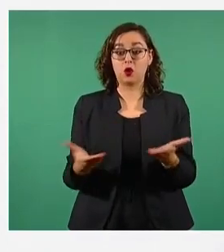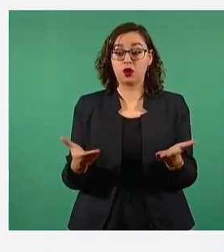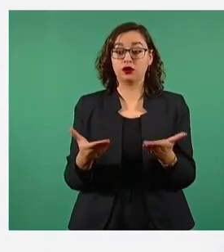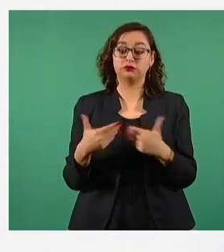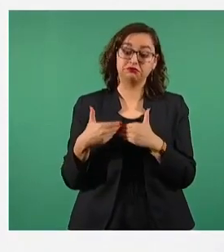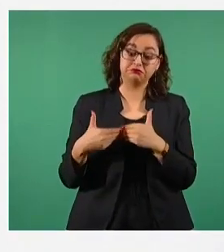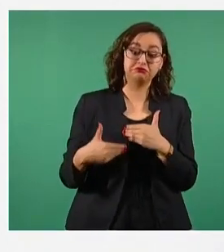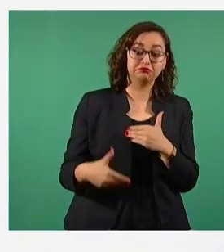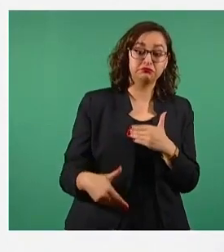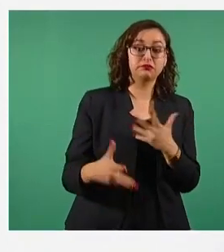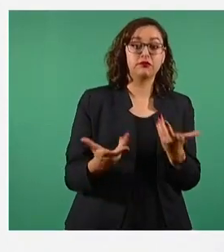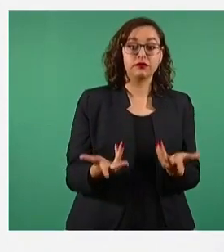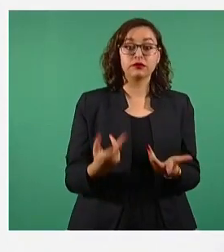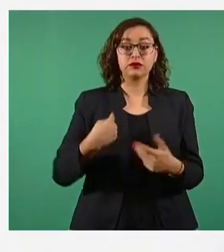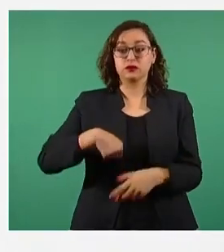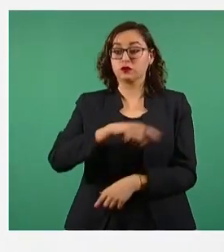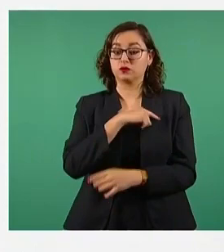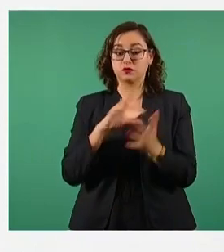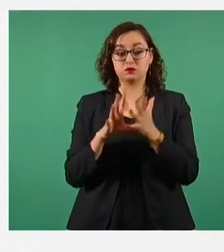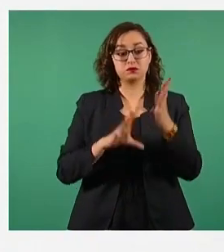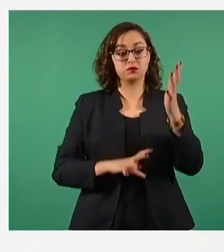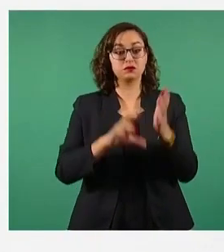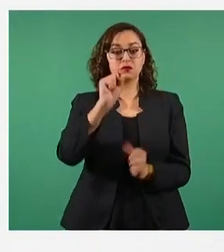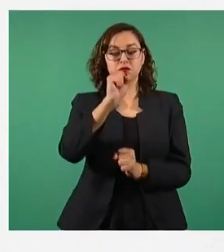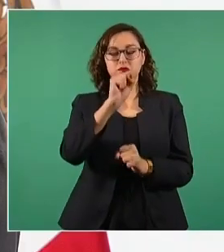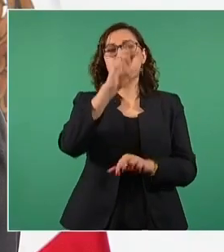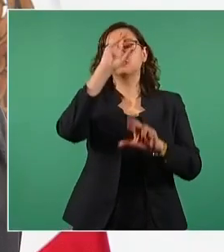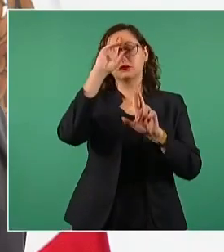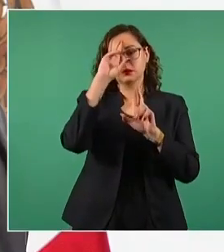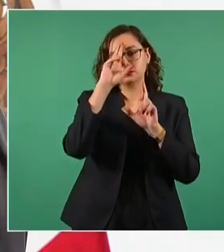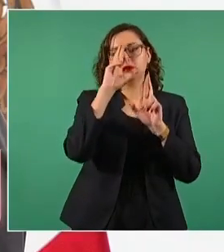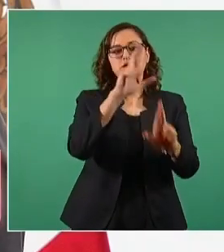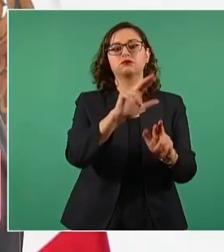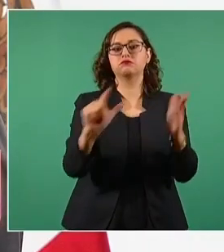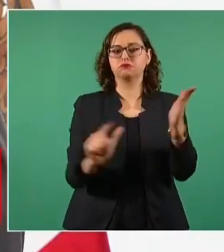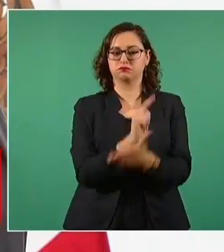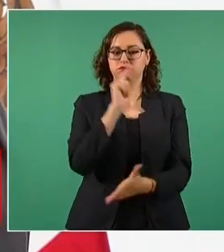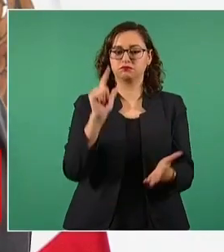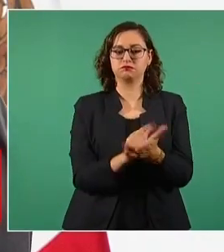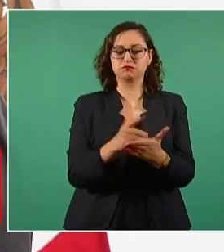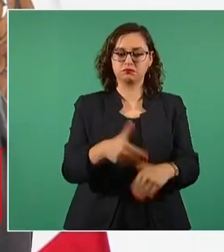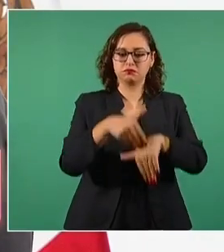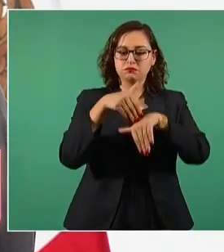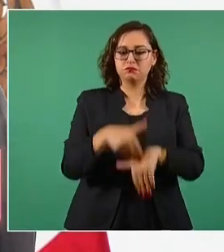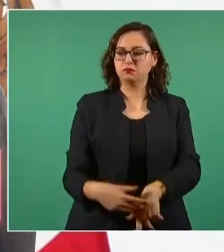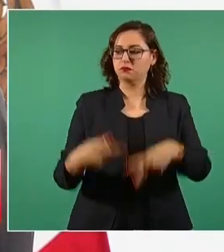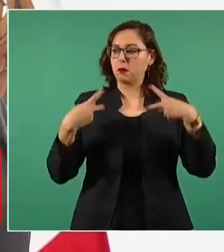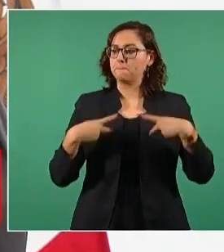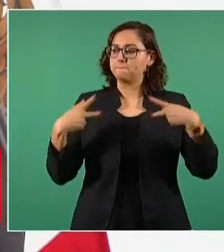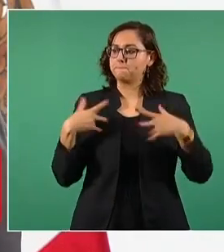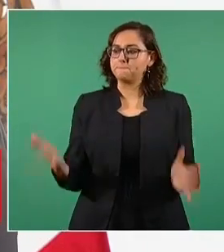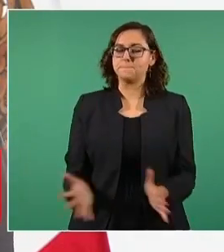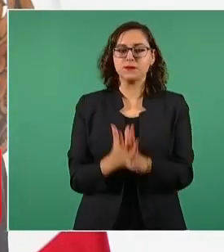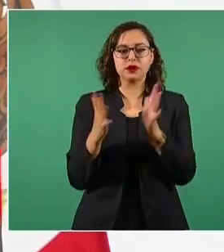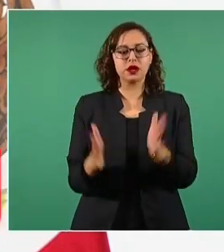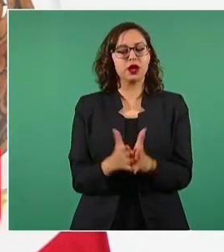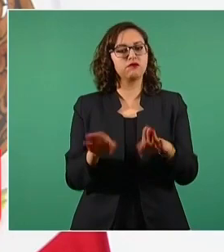Constitución, hay legalidad y democracia, se garantizan las